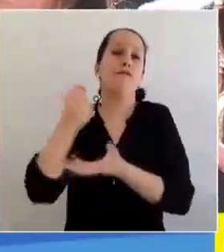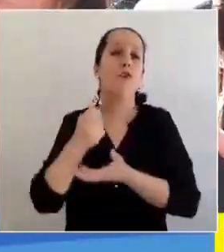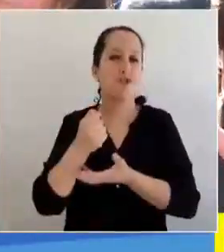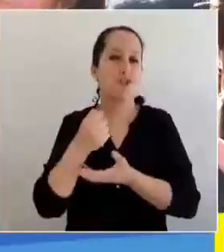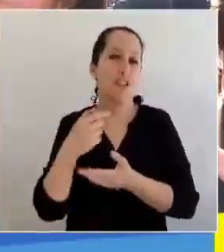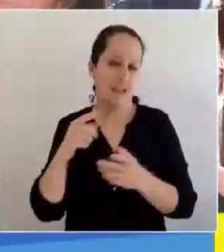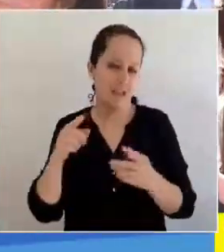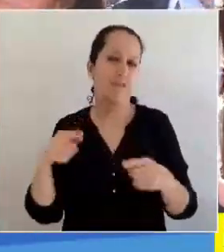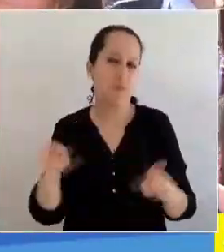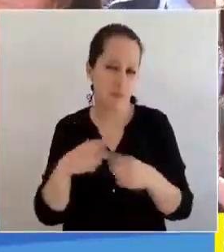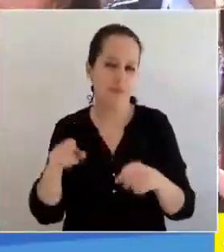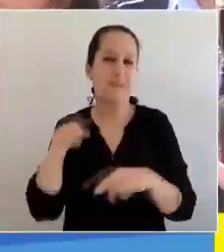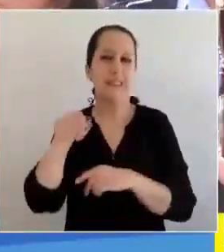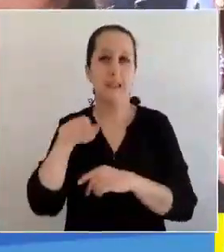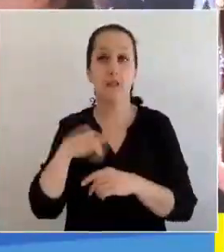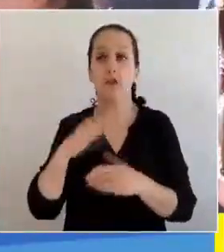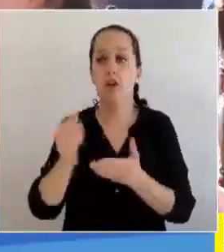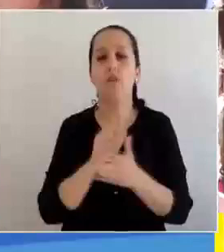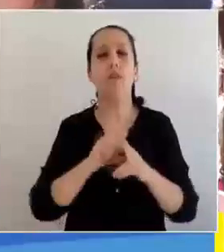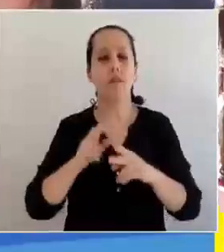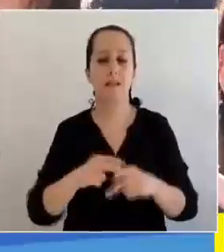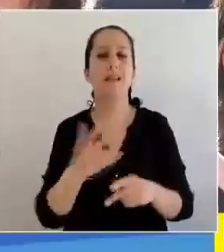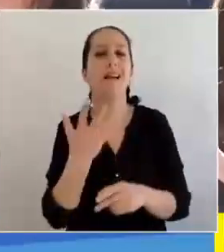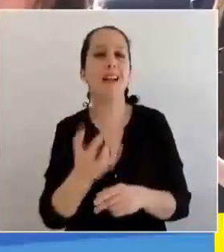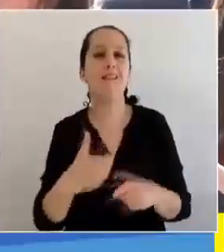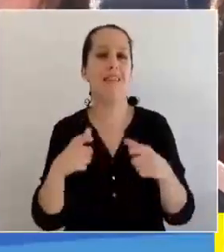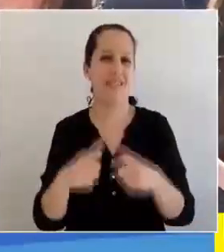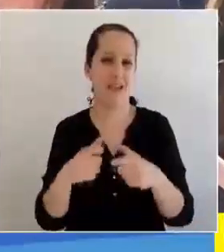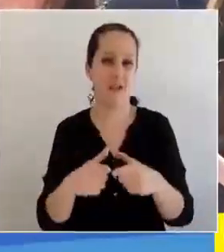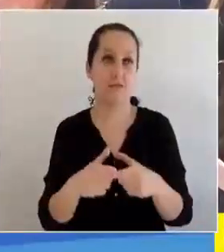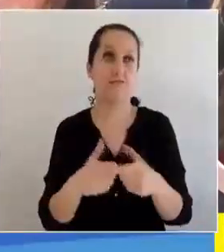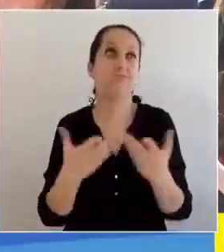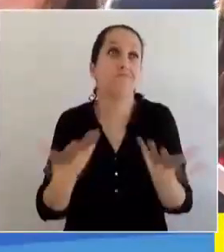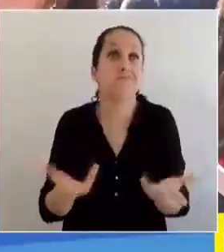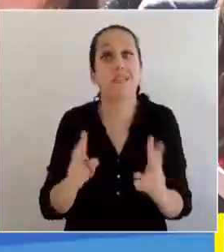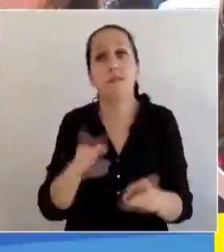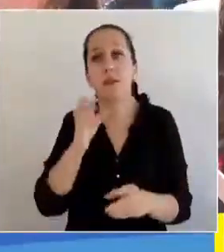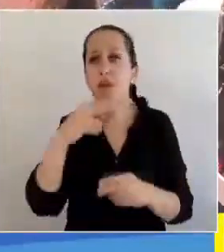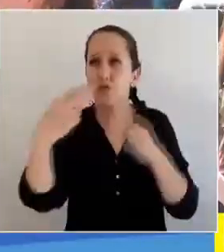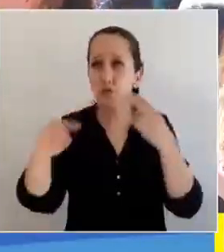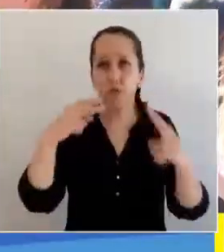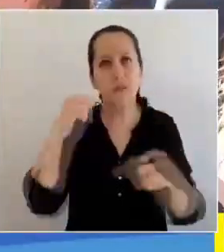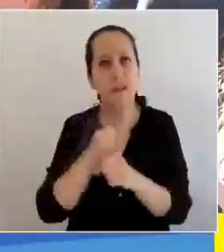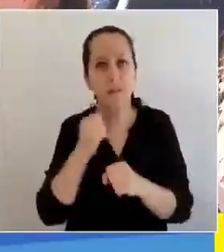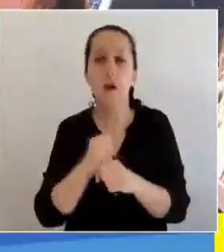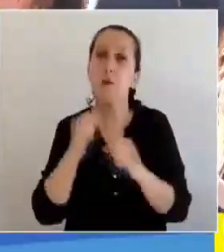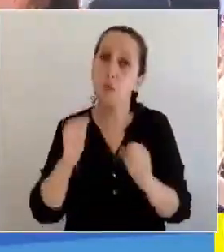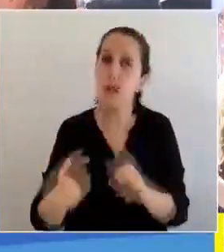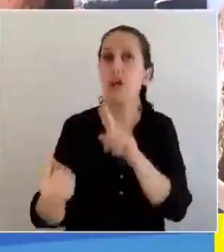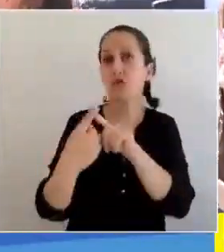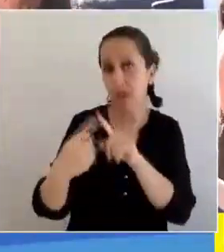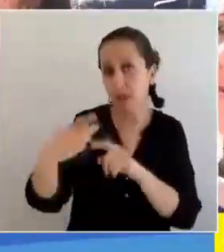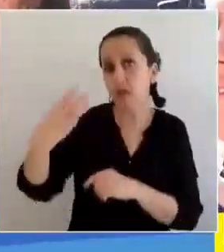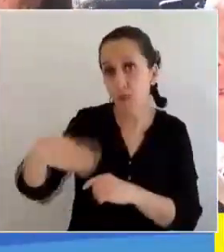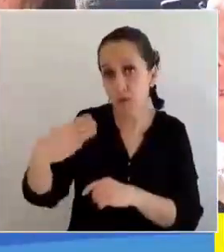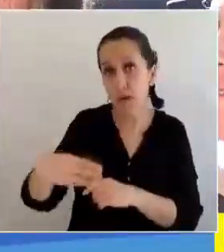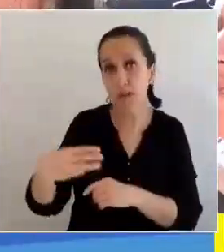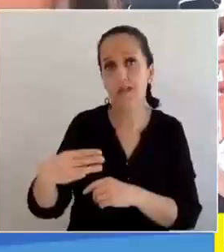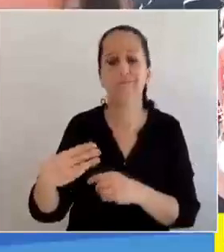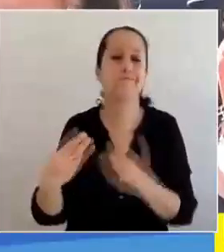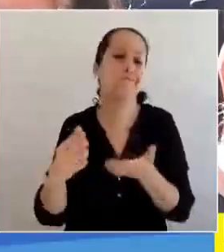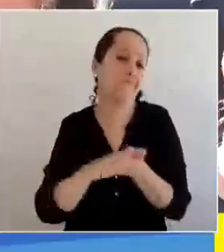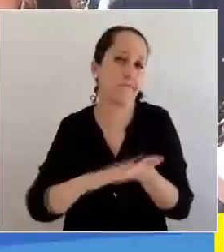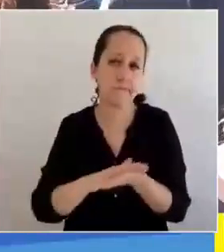para recién hacer un disco. Entonces, ojalá signifique que las personas que se dedican a los trabajos creativos puedan hacer casa a las municipalidades para...